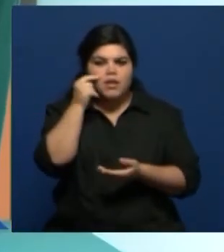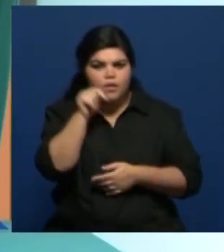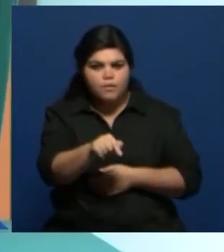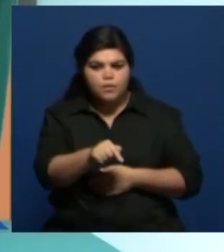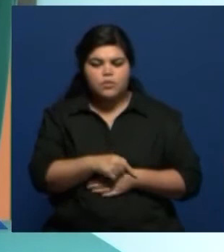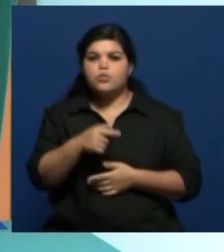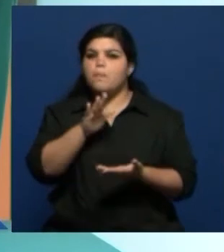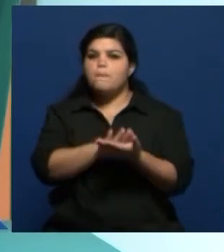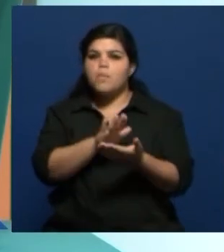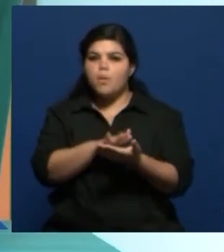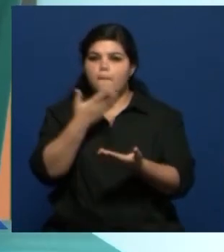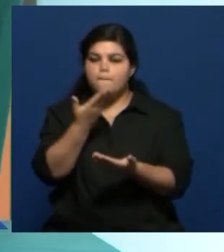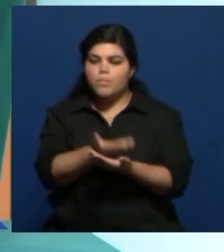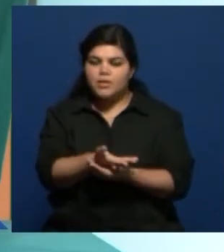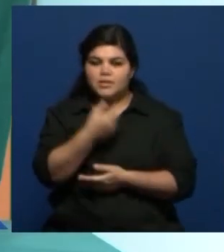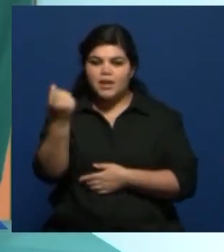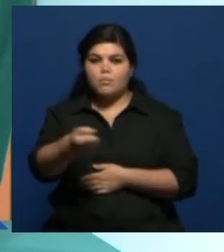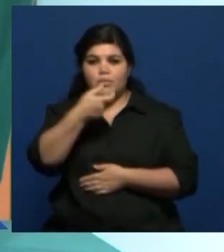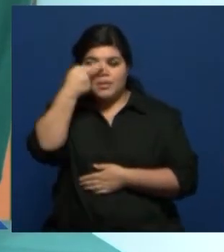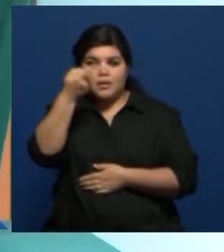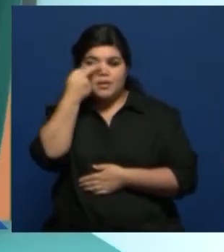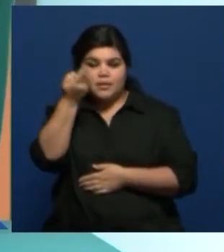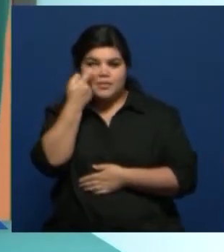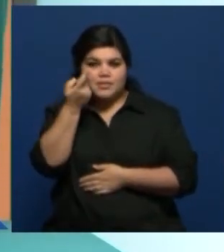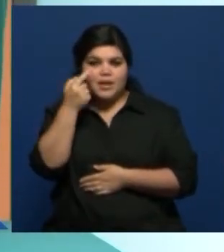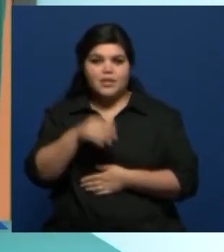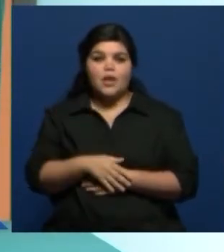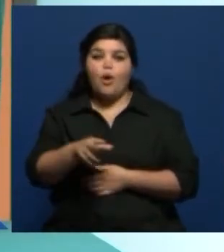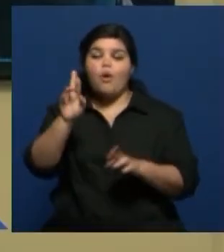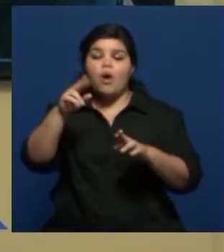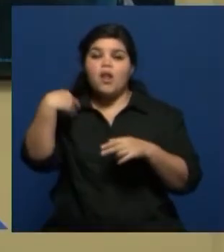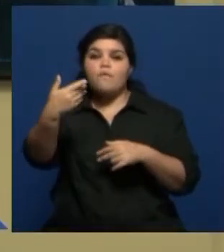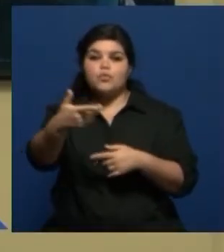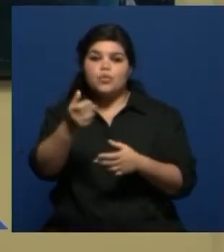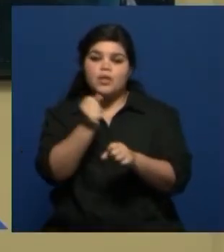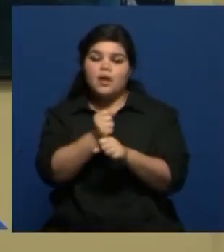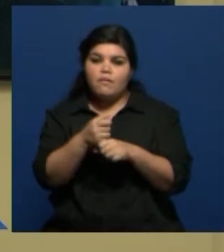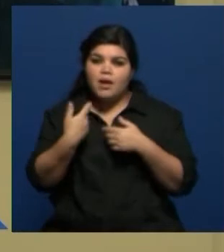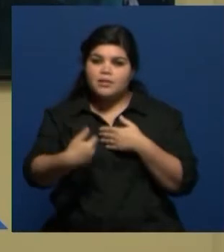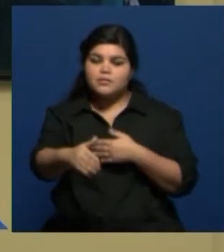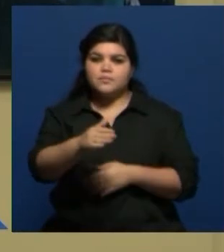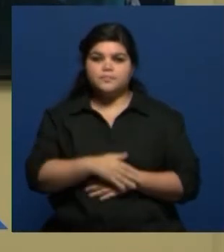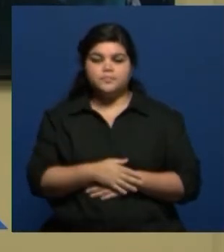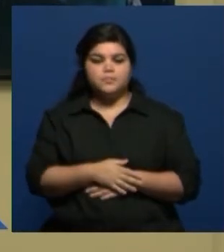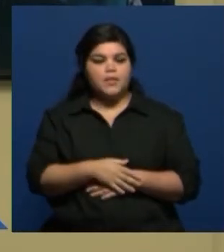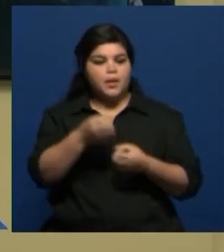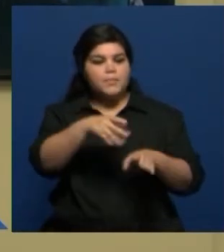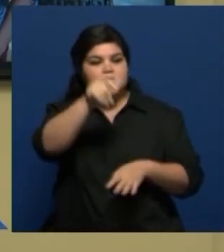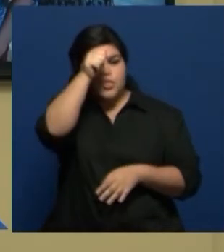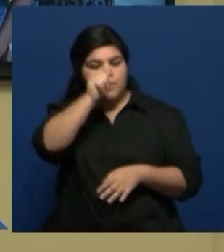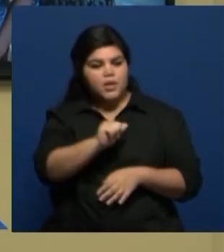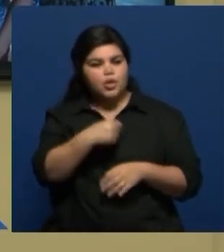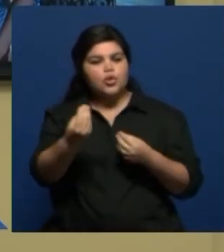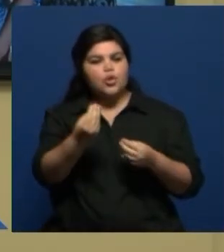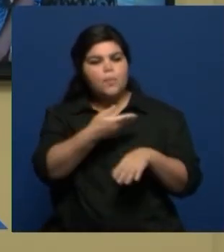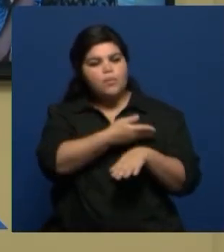armado propuestas muy interesantes que ojalá sigan trabajando después. Arranca el domingo, Pau, ¿y cómo se extiende?